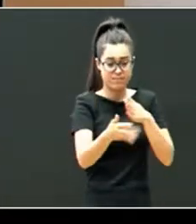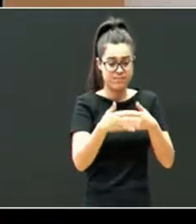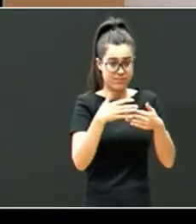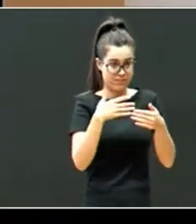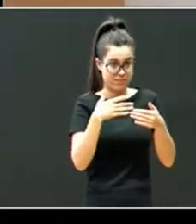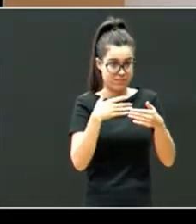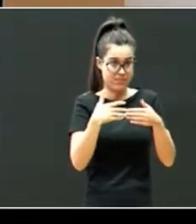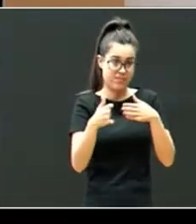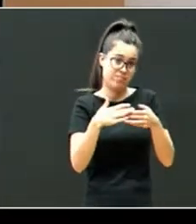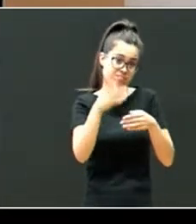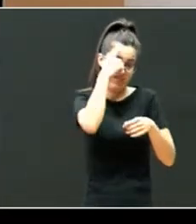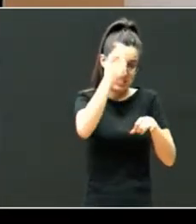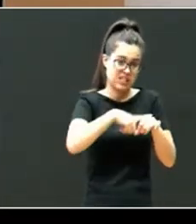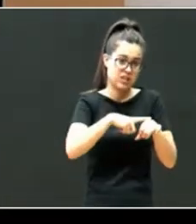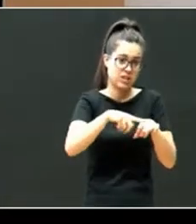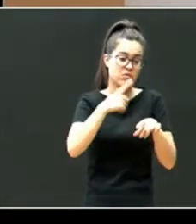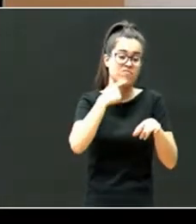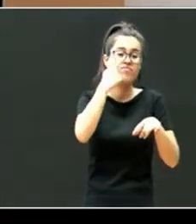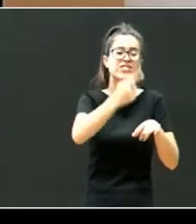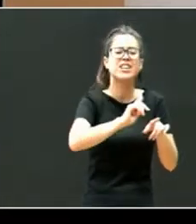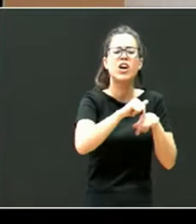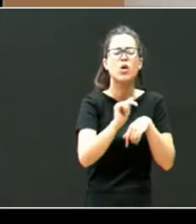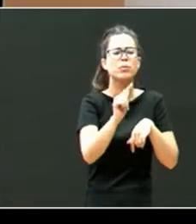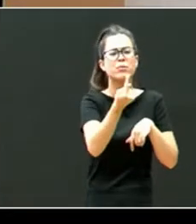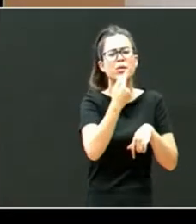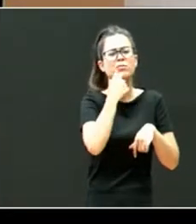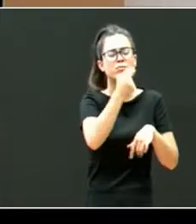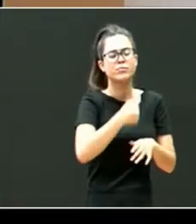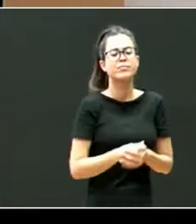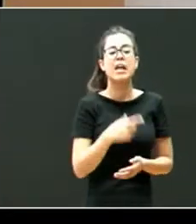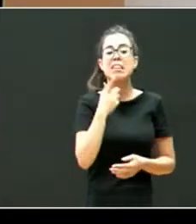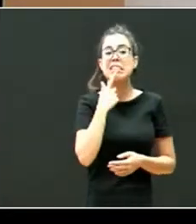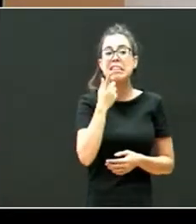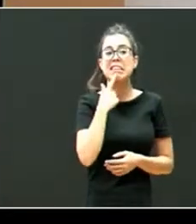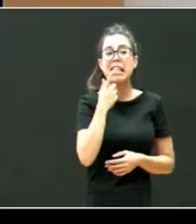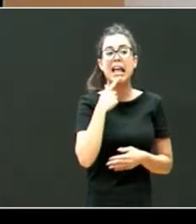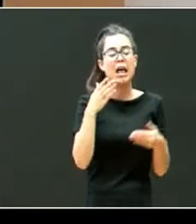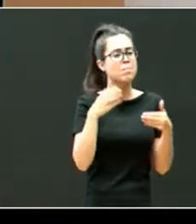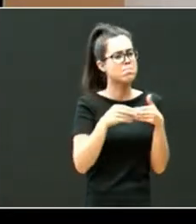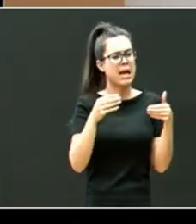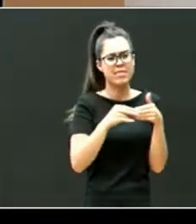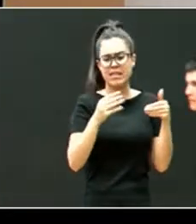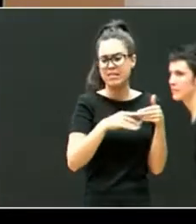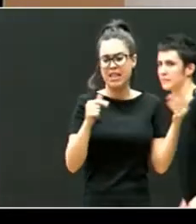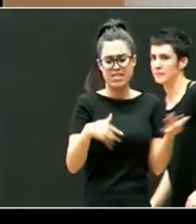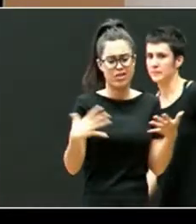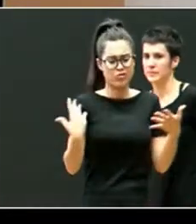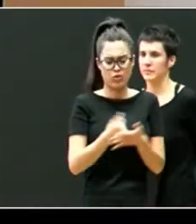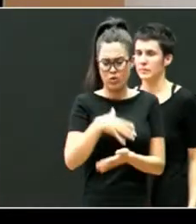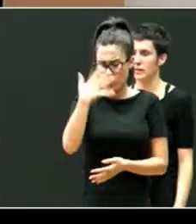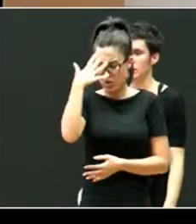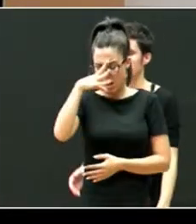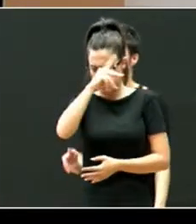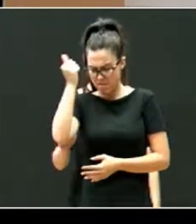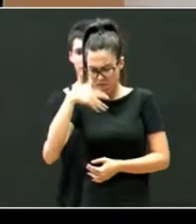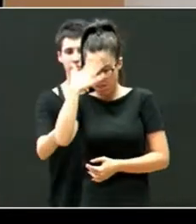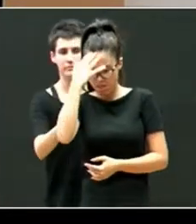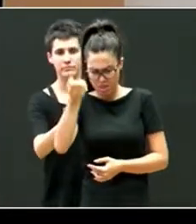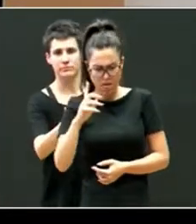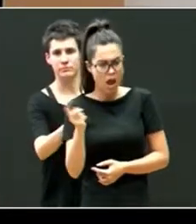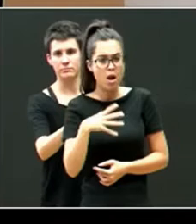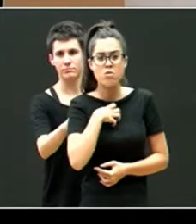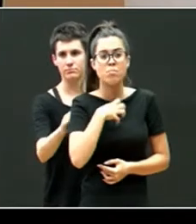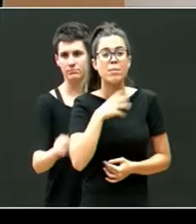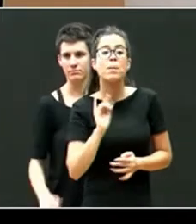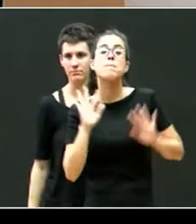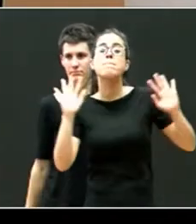trauma por la teoría sexual pero en un principio se fue hacia allí ya decía que el paciente no recuerda nada de lo que ha olvidado y reprimido sino que lo representa